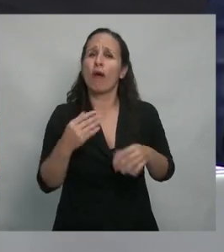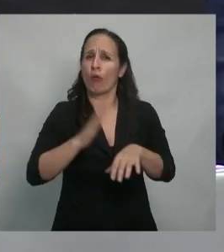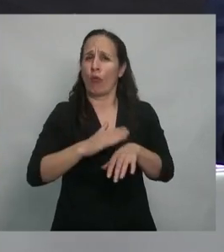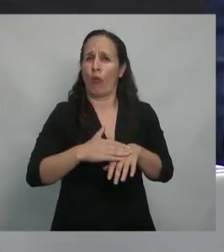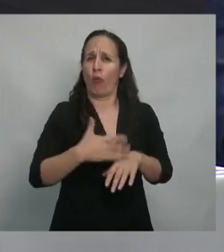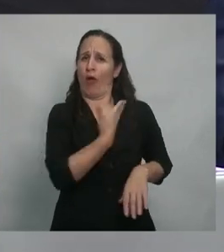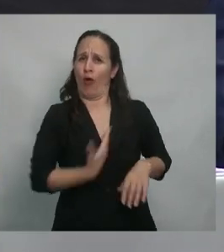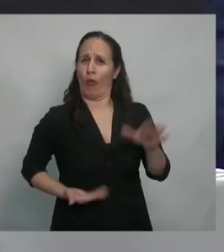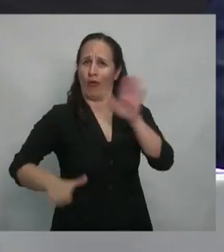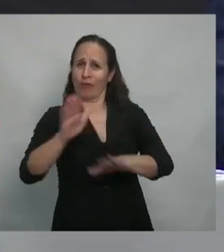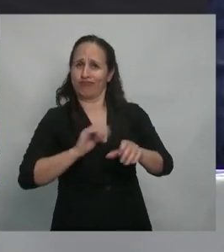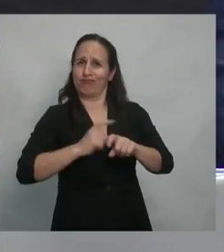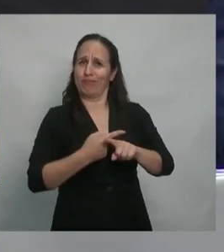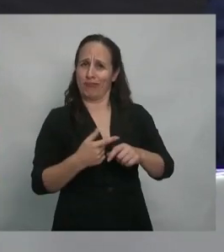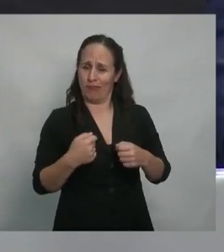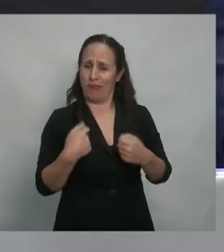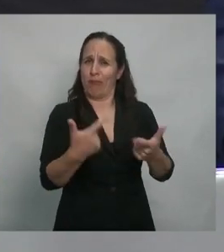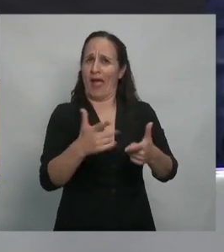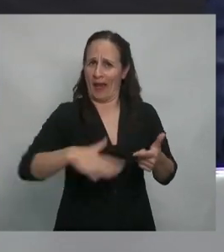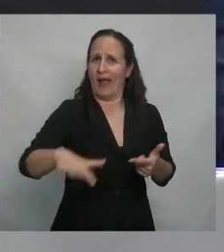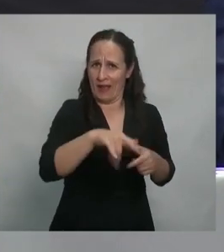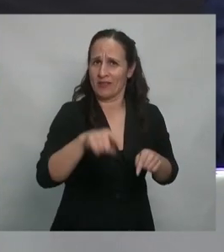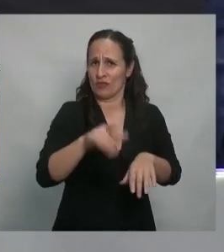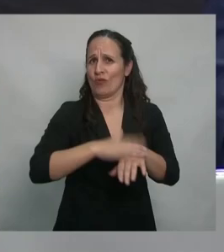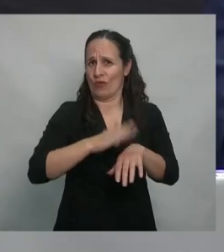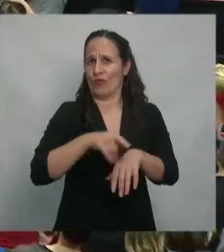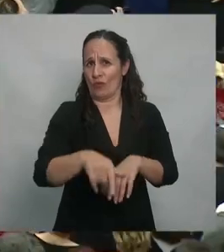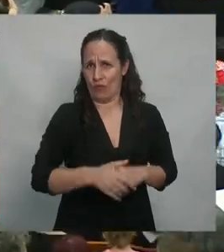han implementado. Creo